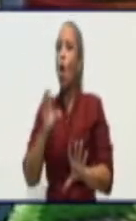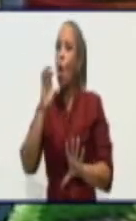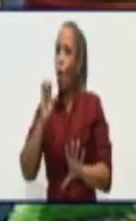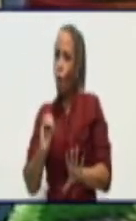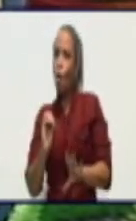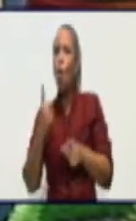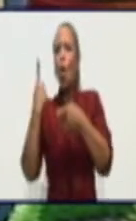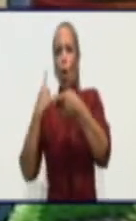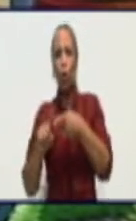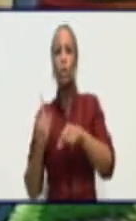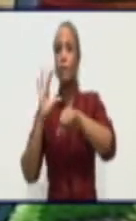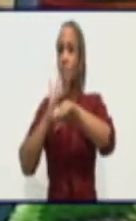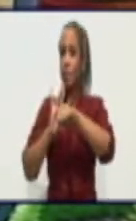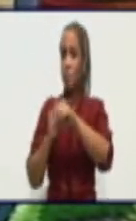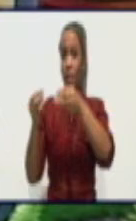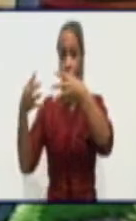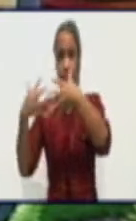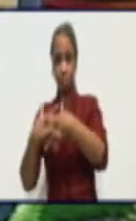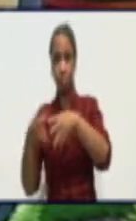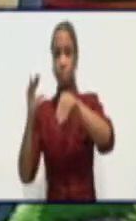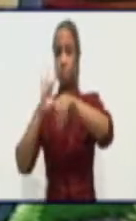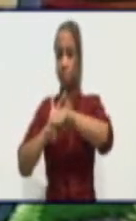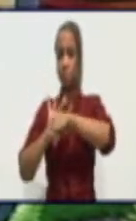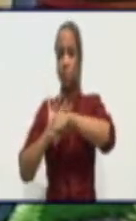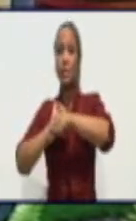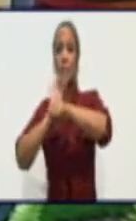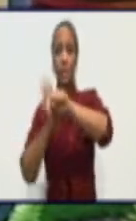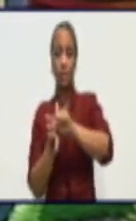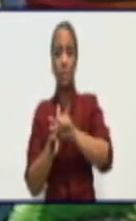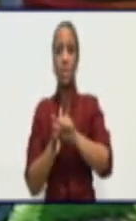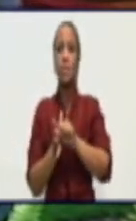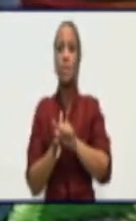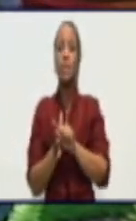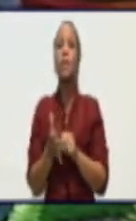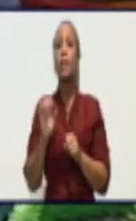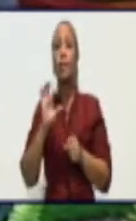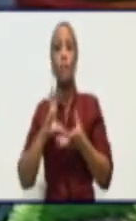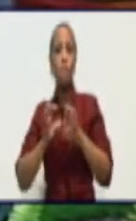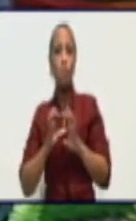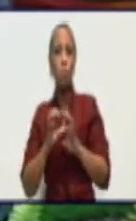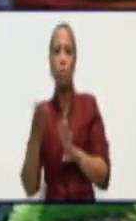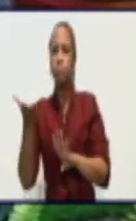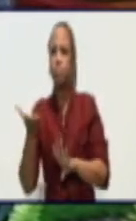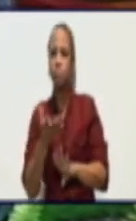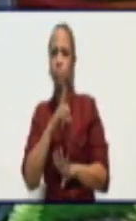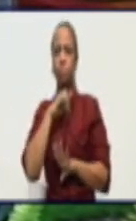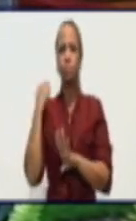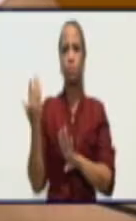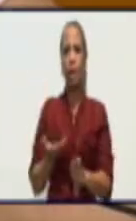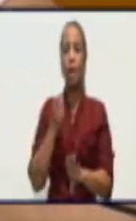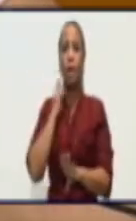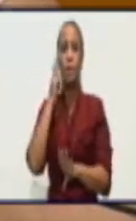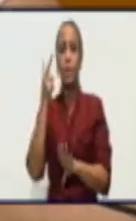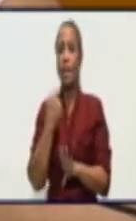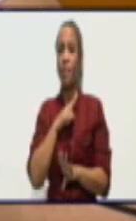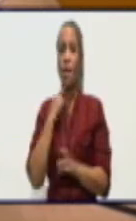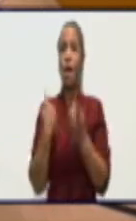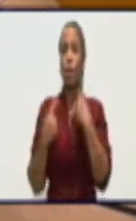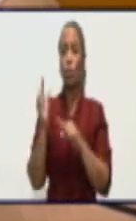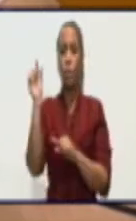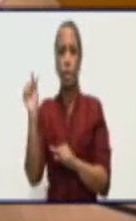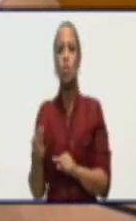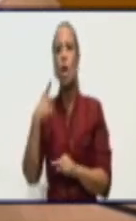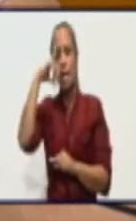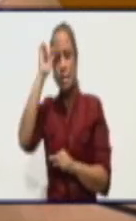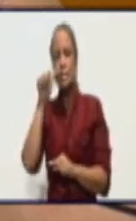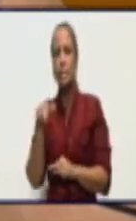cepas que de manera volátil se lleva a la vida de una persona es así doctora si así tienes toda la razón